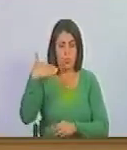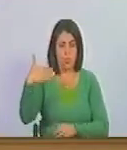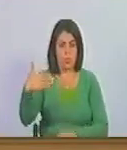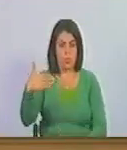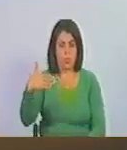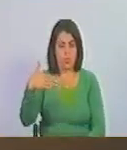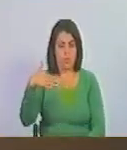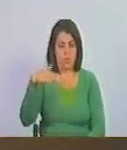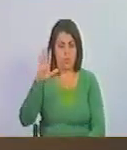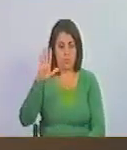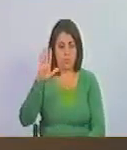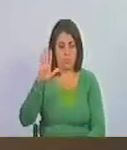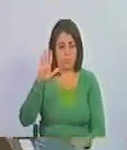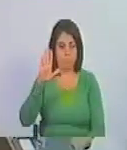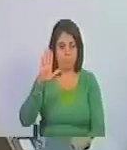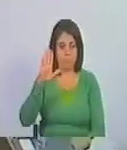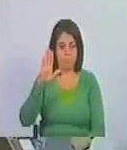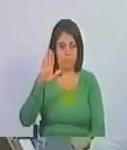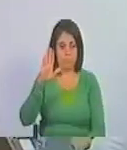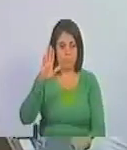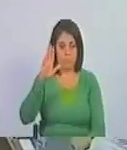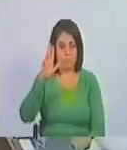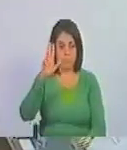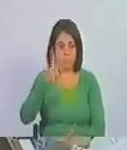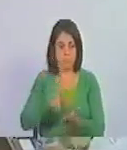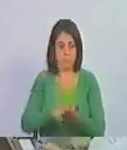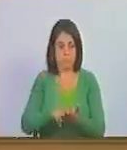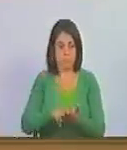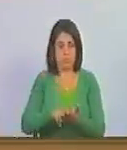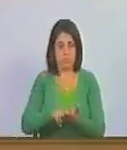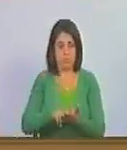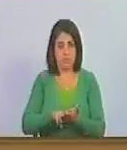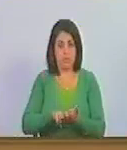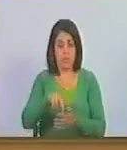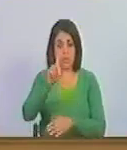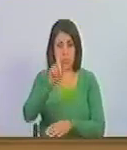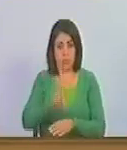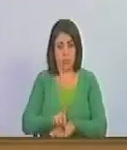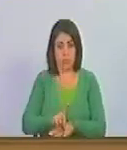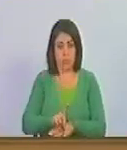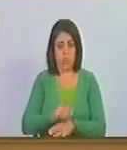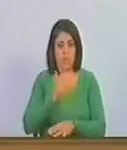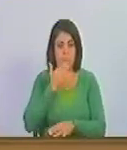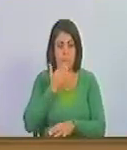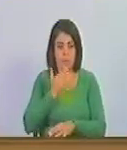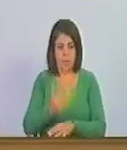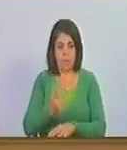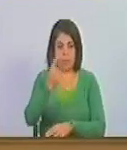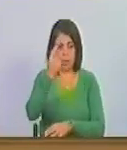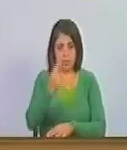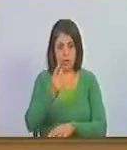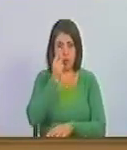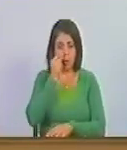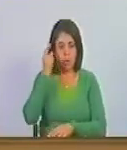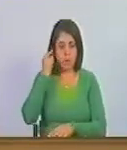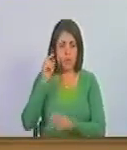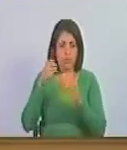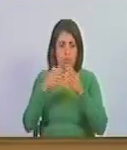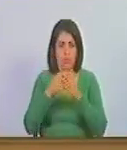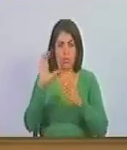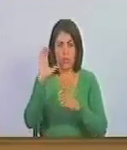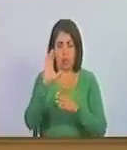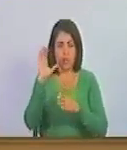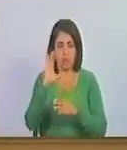señal de costumbre queda aprobado por unanimidad y le pedimos a los diputados y diputadas del bloque de